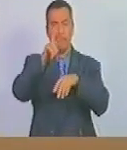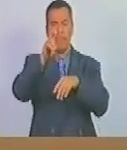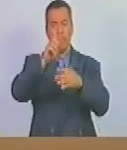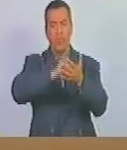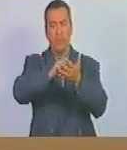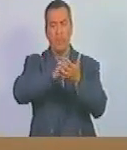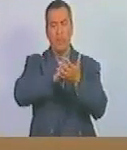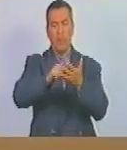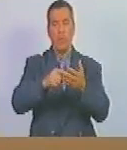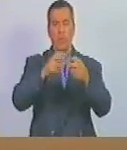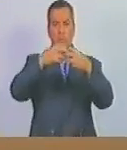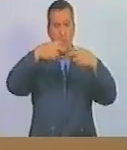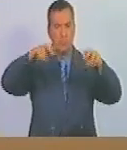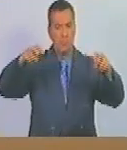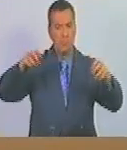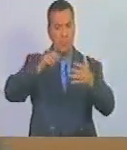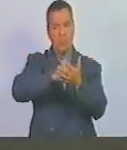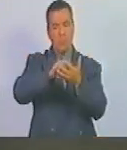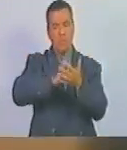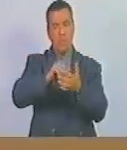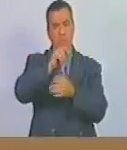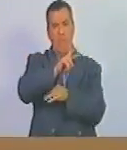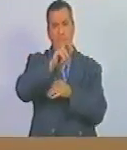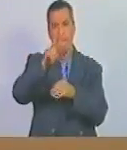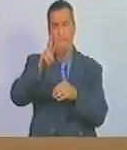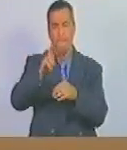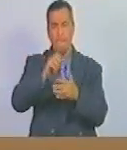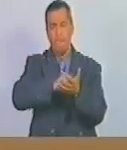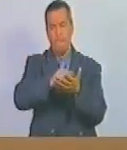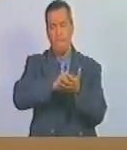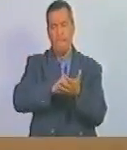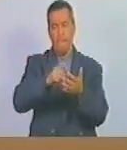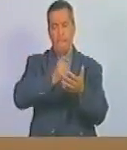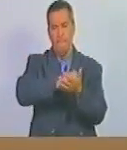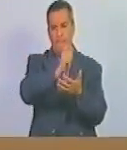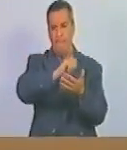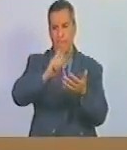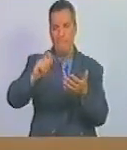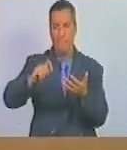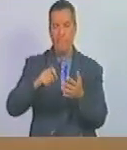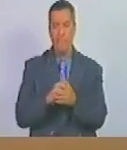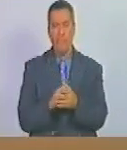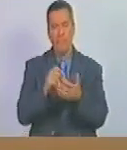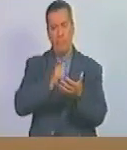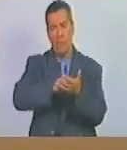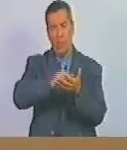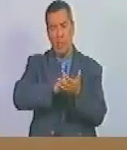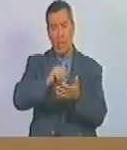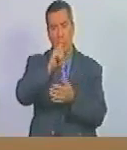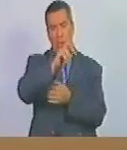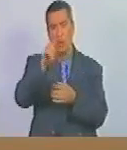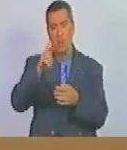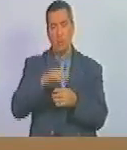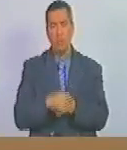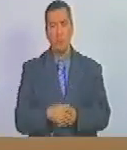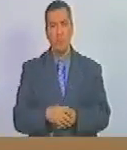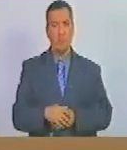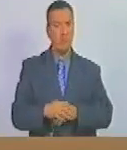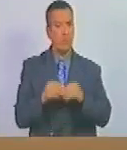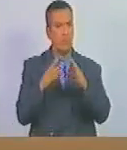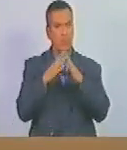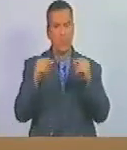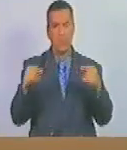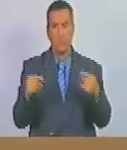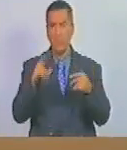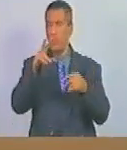artículo que pasa a ser el artículo 22 el cual queda redactado en los siguientes términos artículo 22 para todo